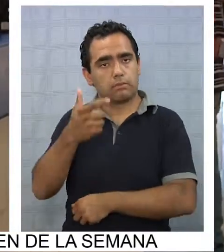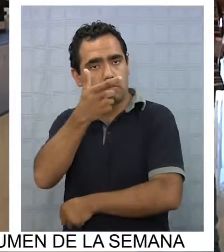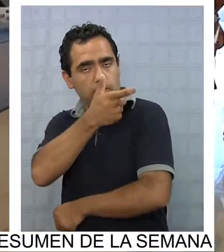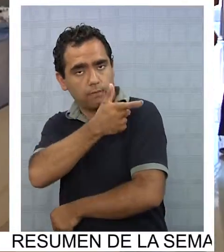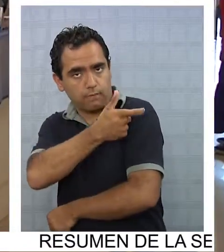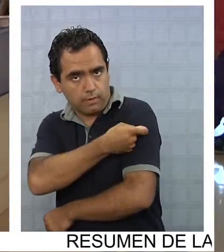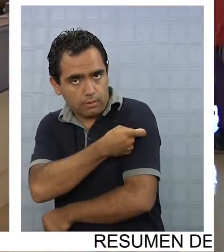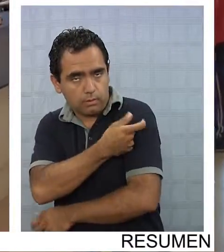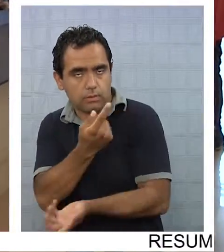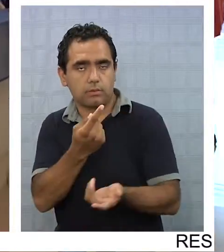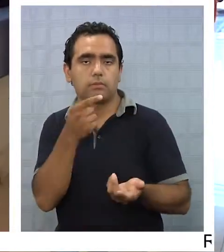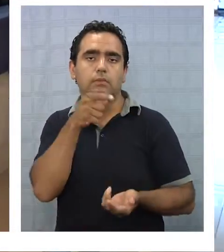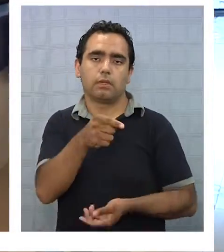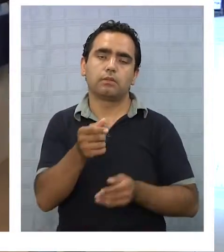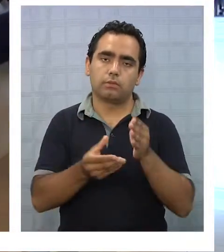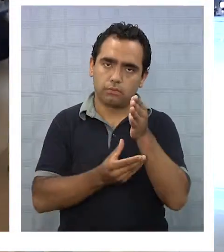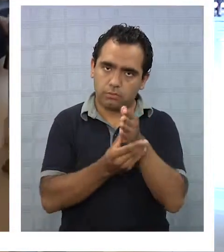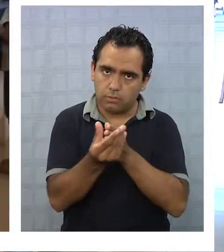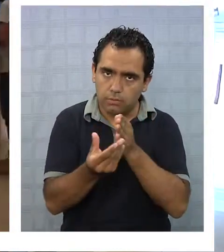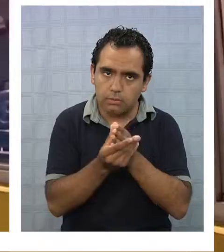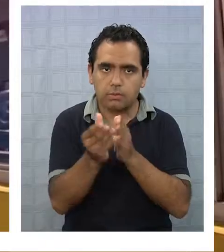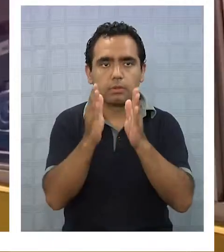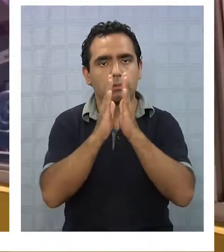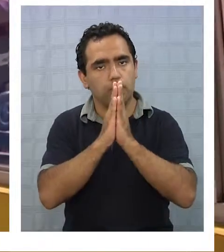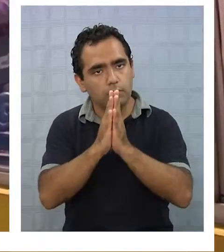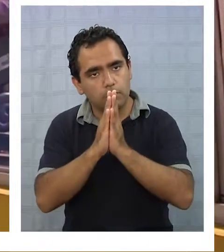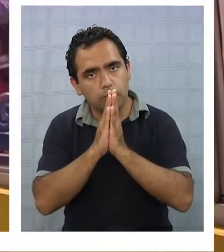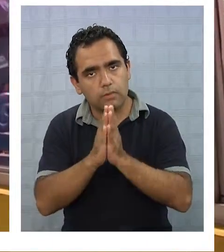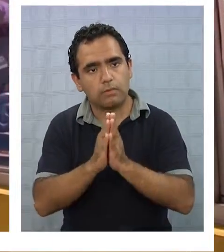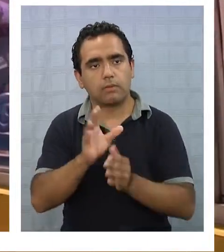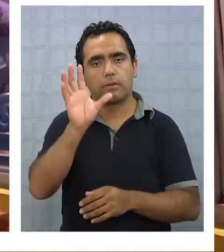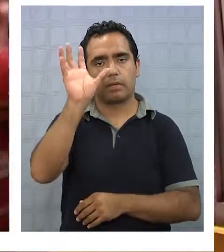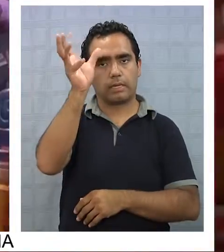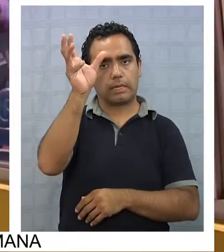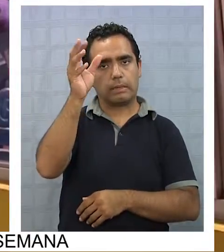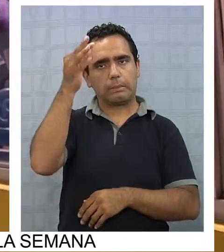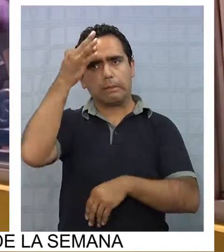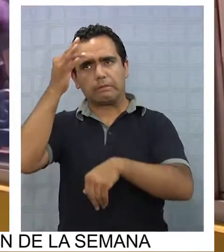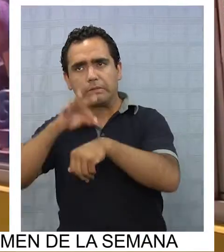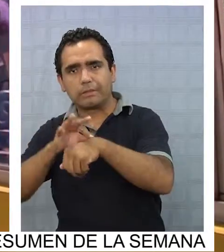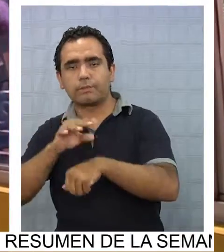serían las principales recomendaciones para no pasar el cambio de estación enfermo.